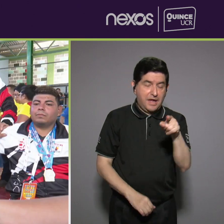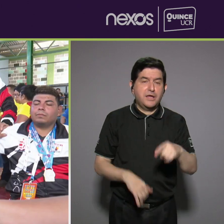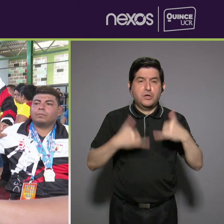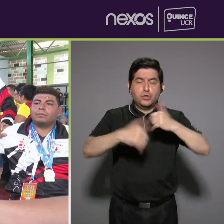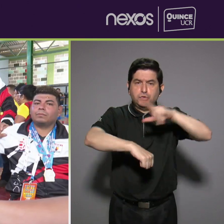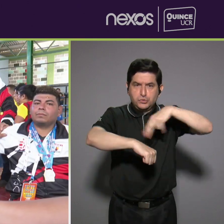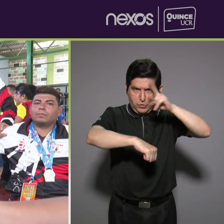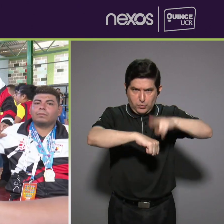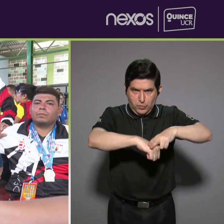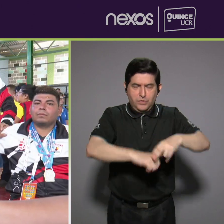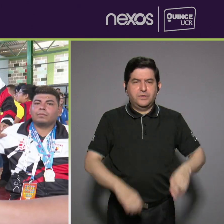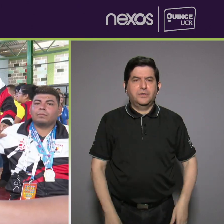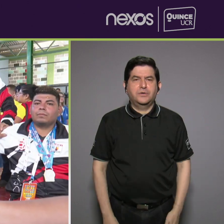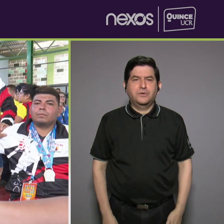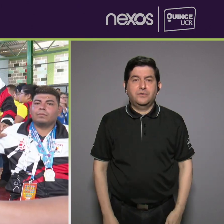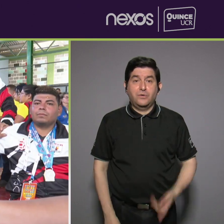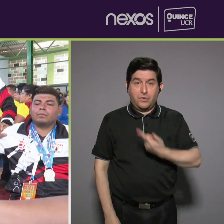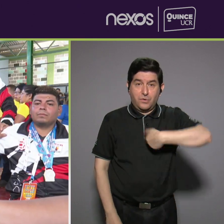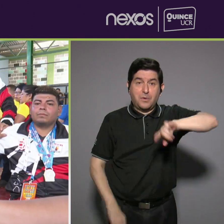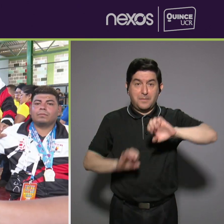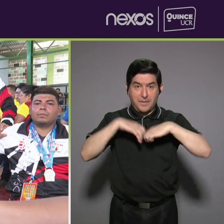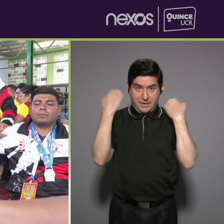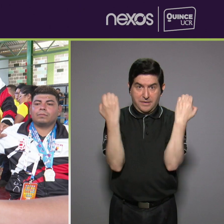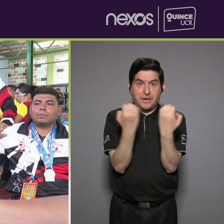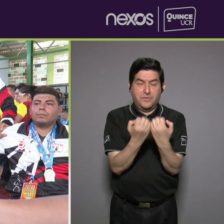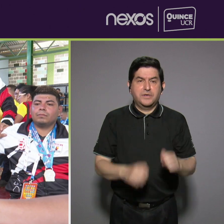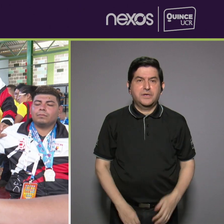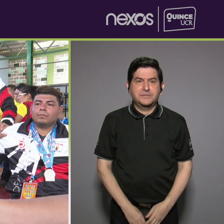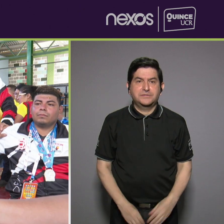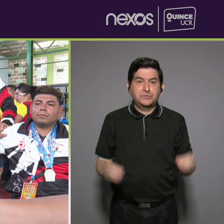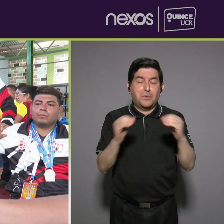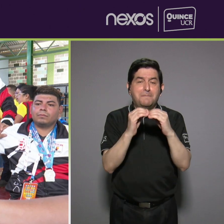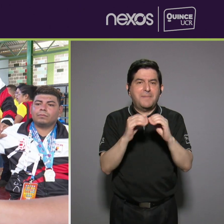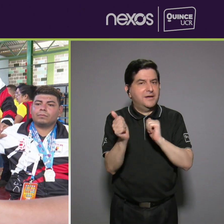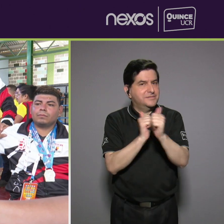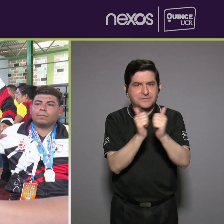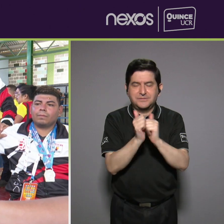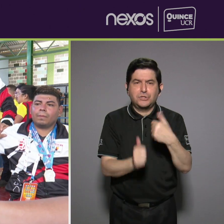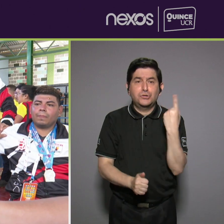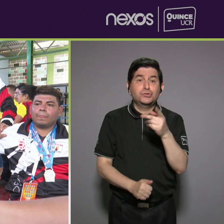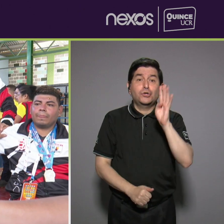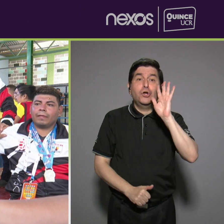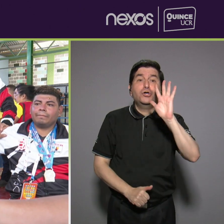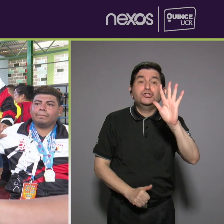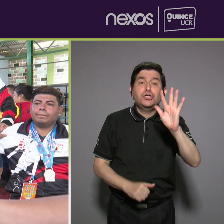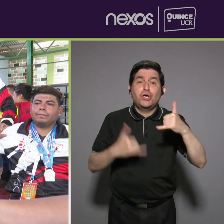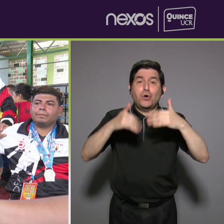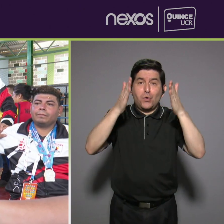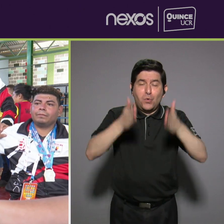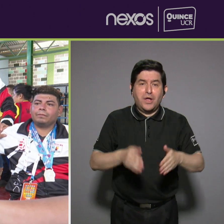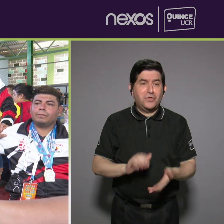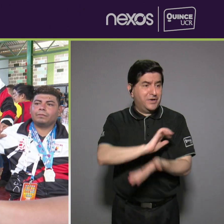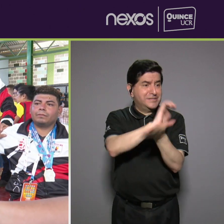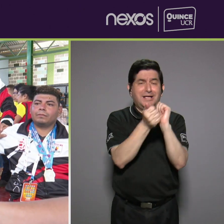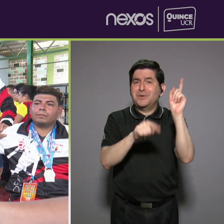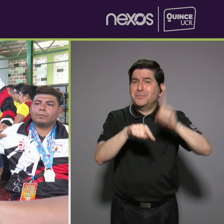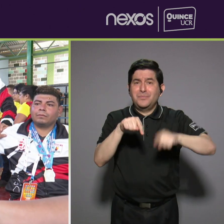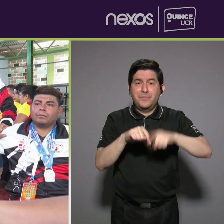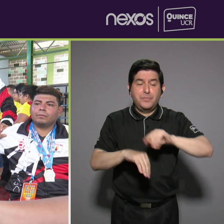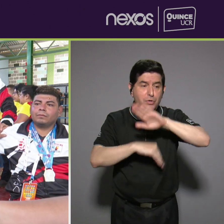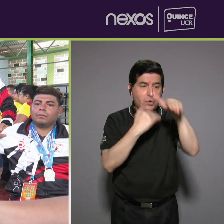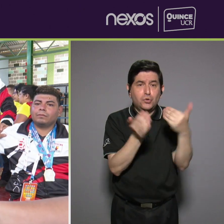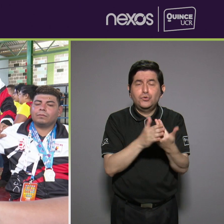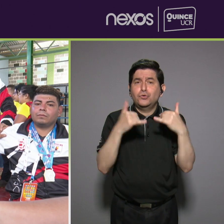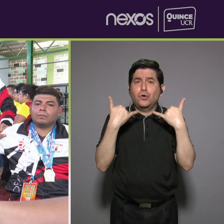nacionales para nuestro equipo fue más allá del deporte ya que solo habíamos cinco no habían cambios jugamos todos los